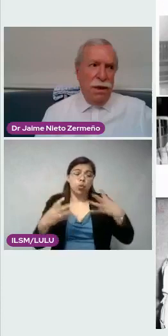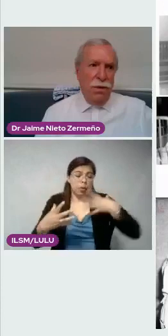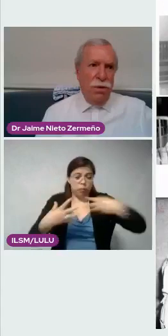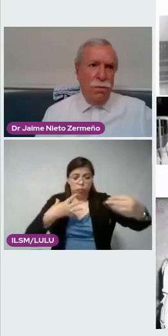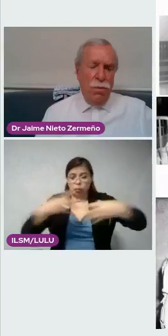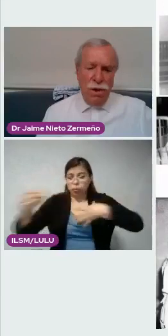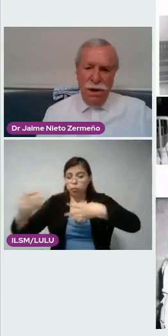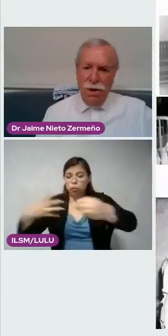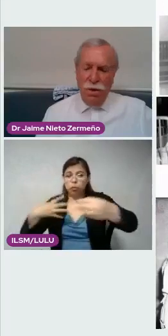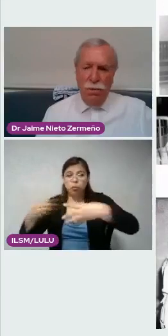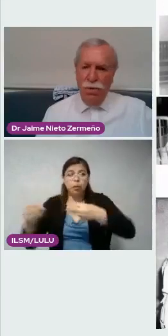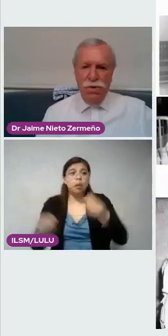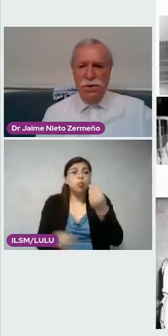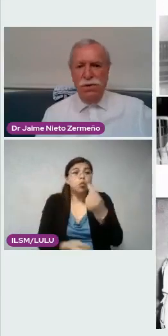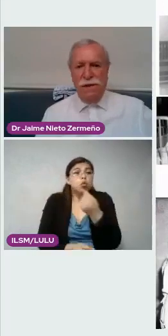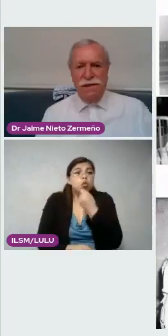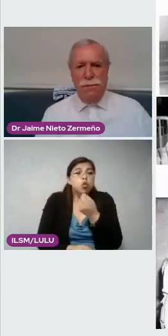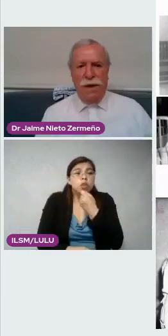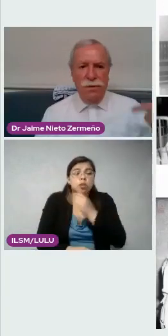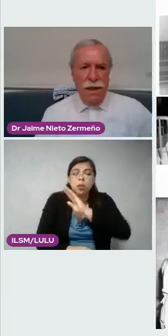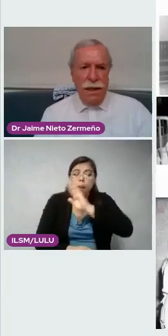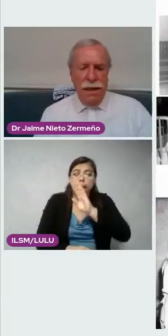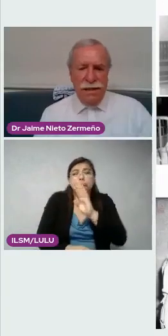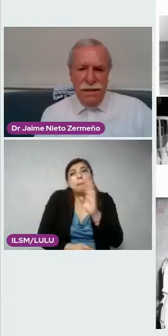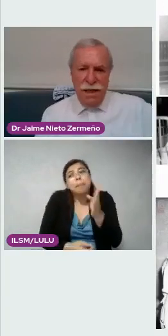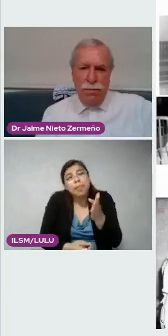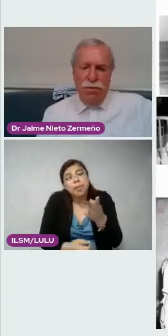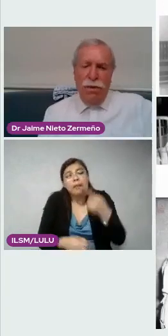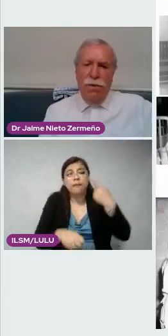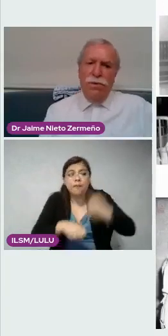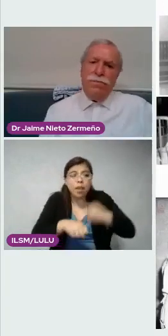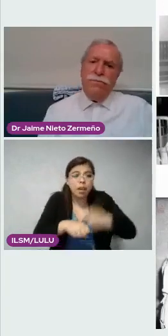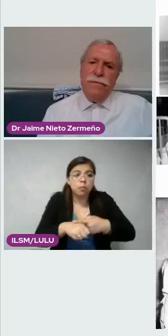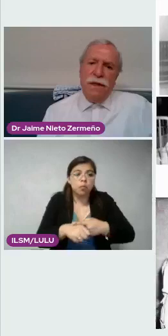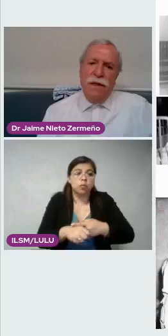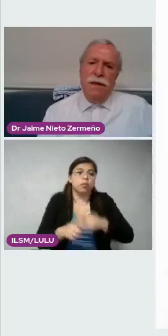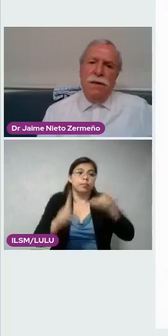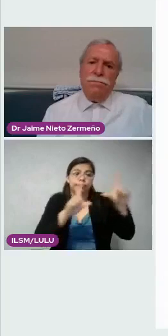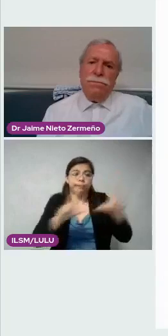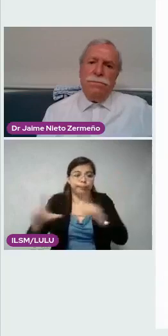que dejó, que dejó muchos niños lastimados. La que sigue, por favor.